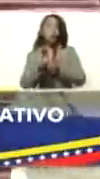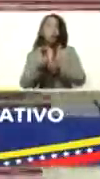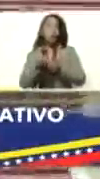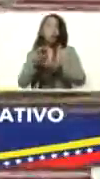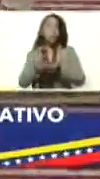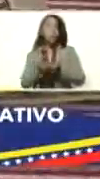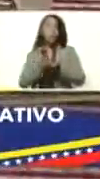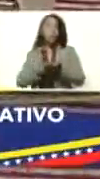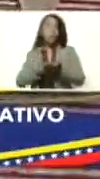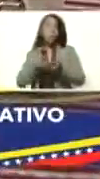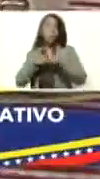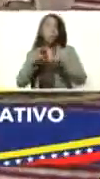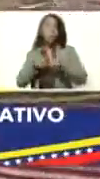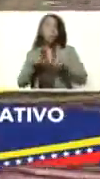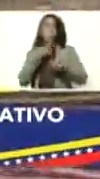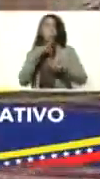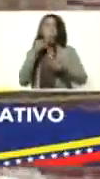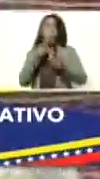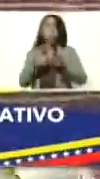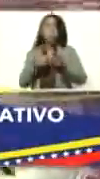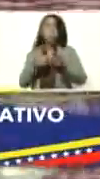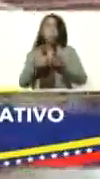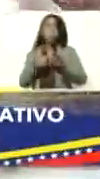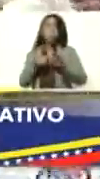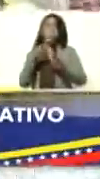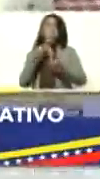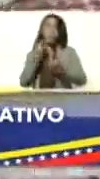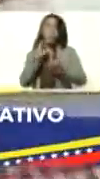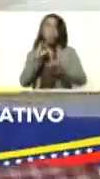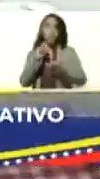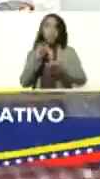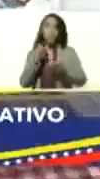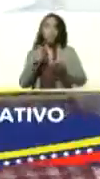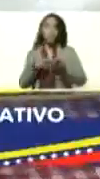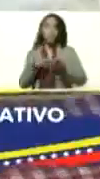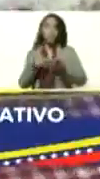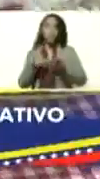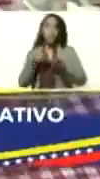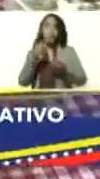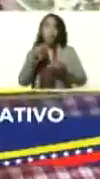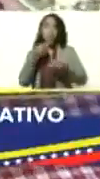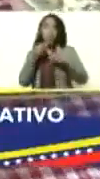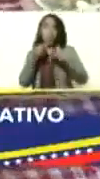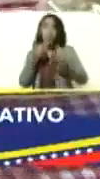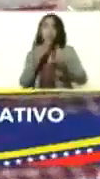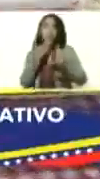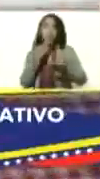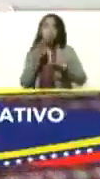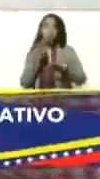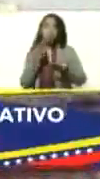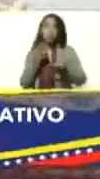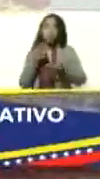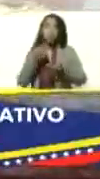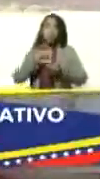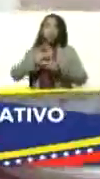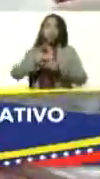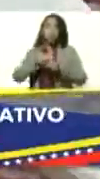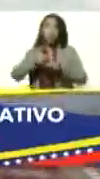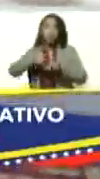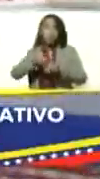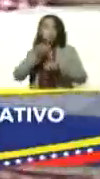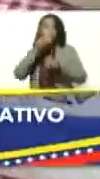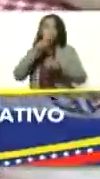francés de diferentes sabores ricota los postres yogures entre otros